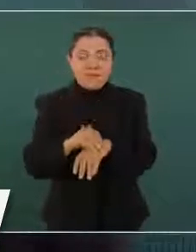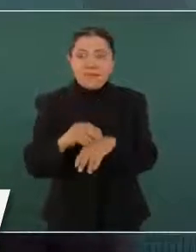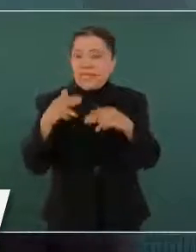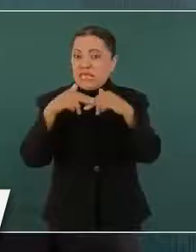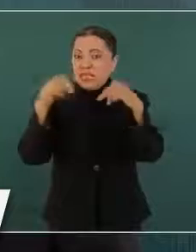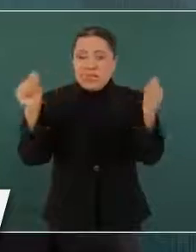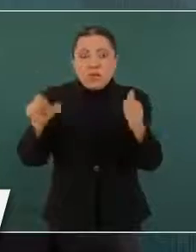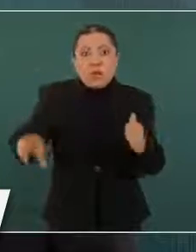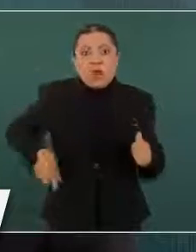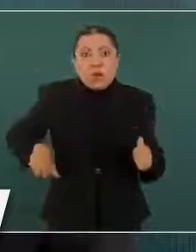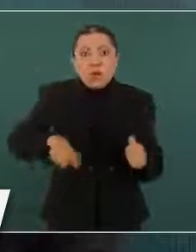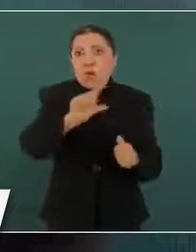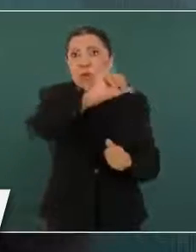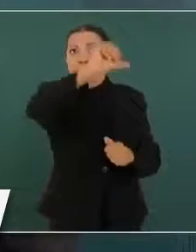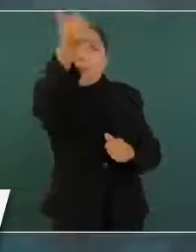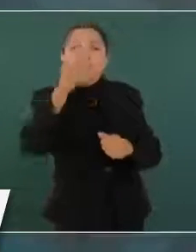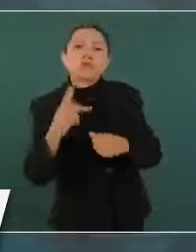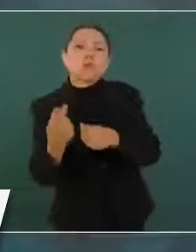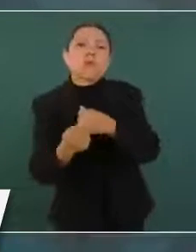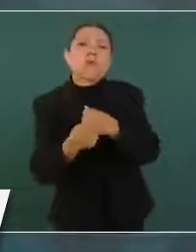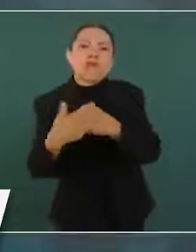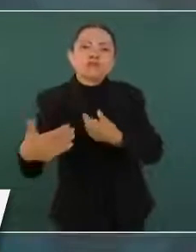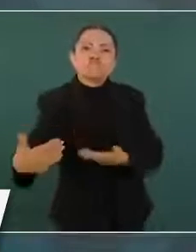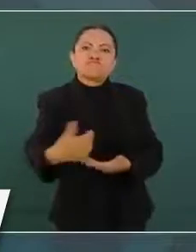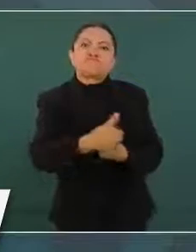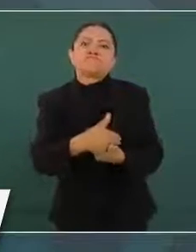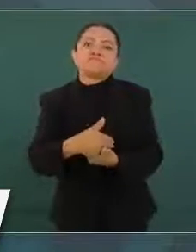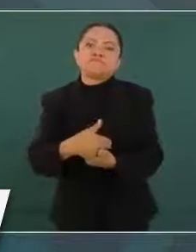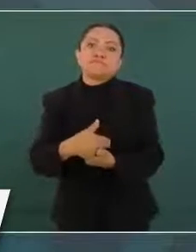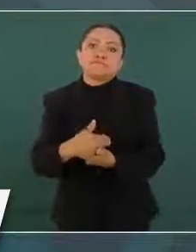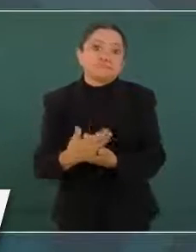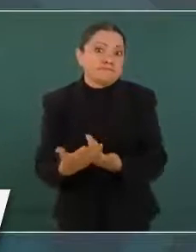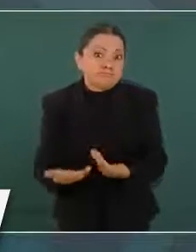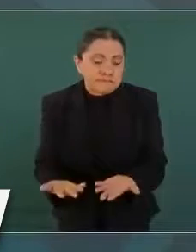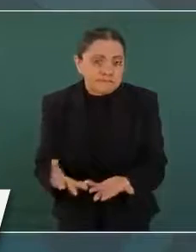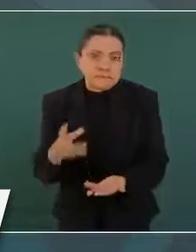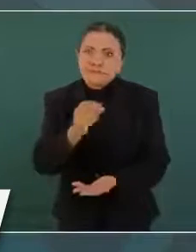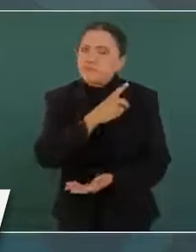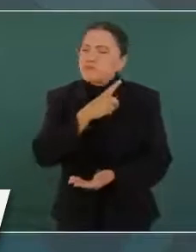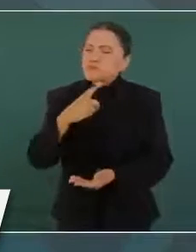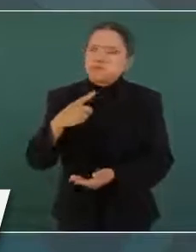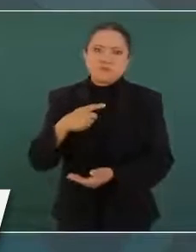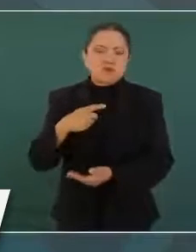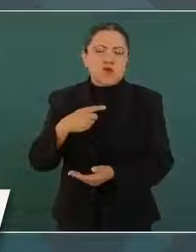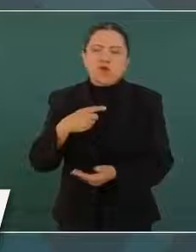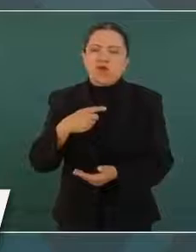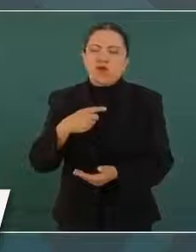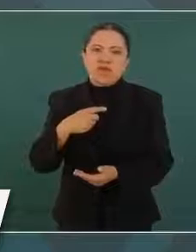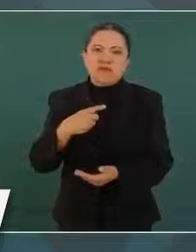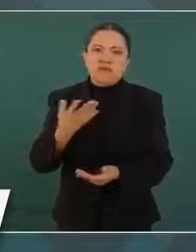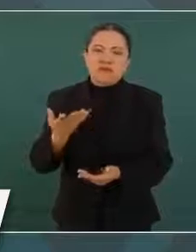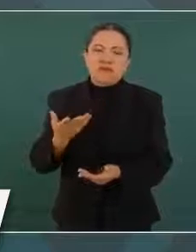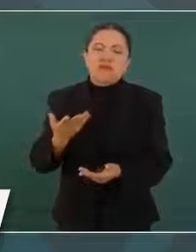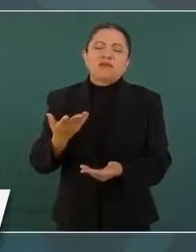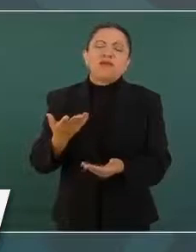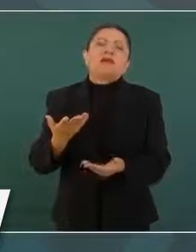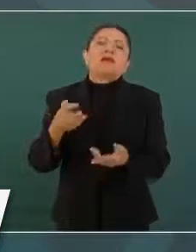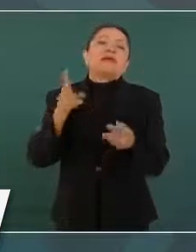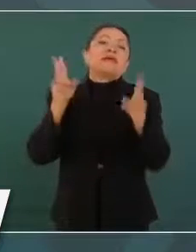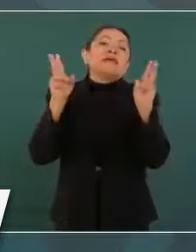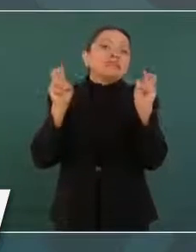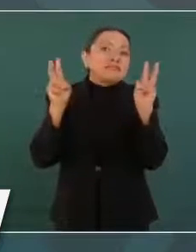se inmiscuya en asuntos que sólo